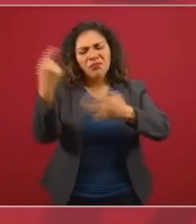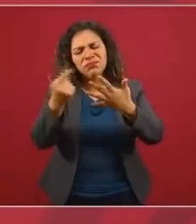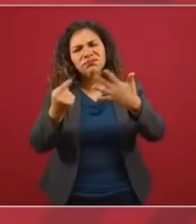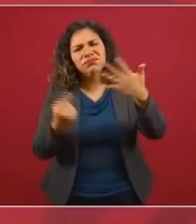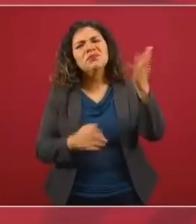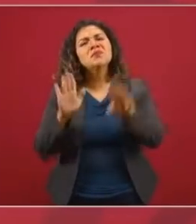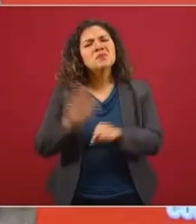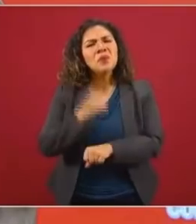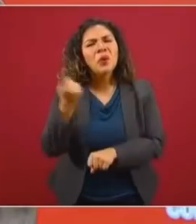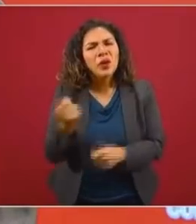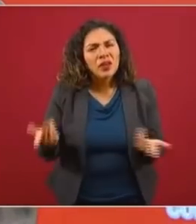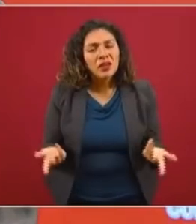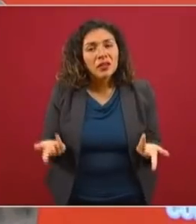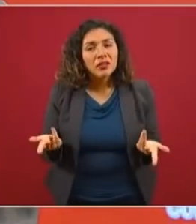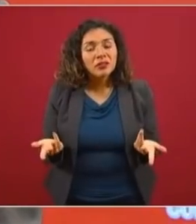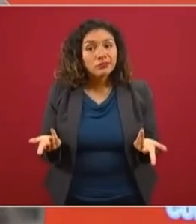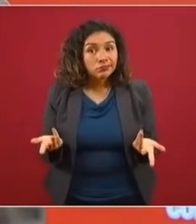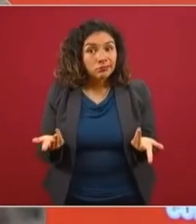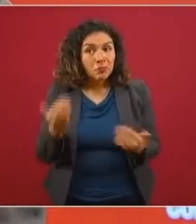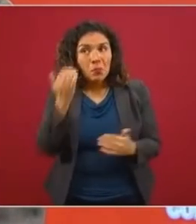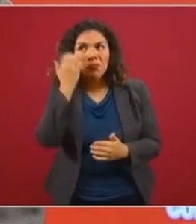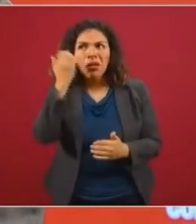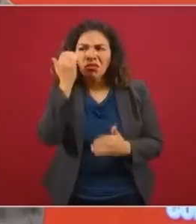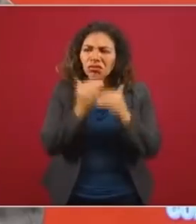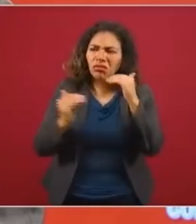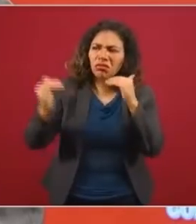tan elevados?